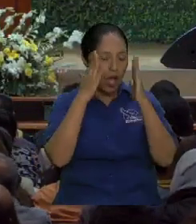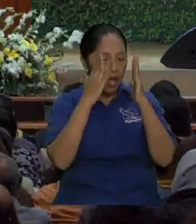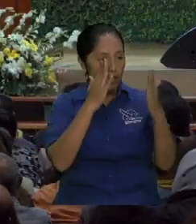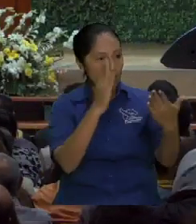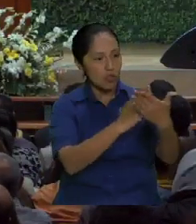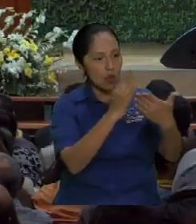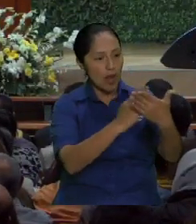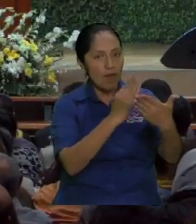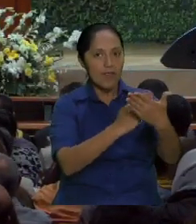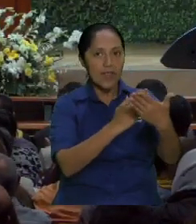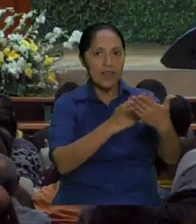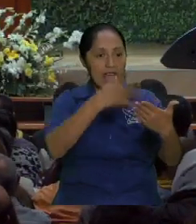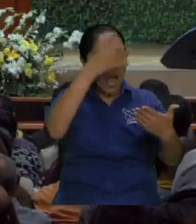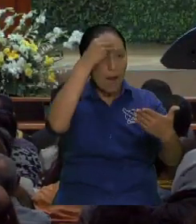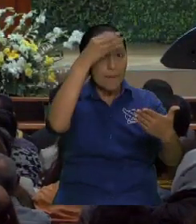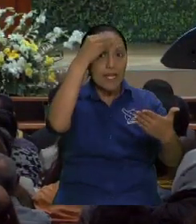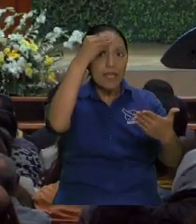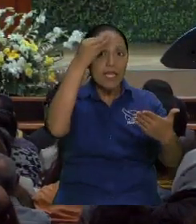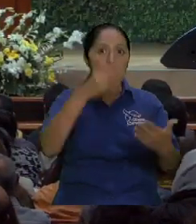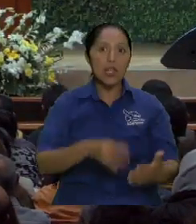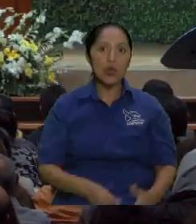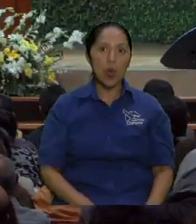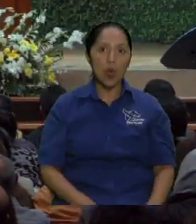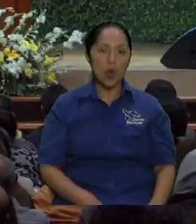el que está siendo alimentado soy yo